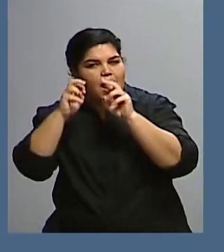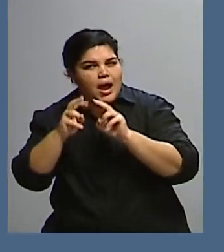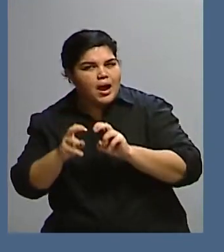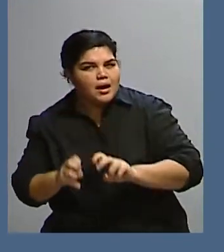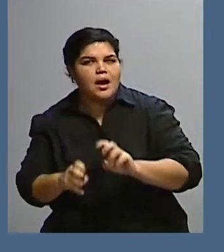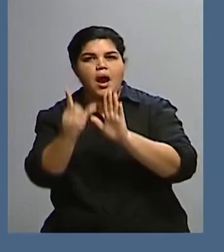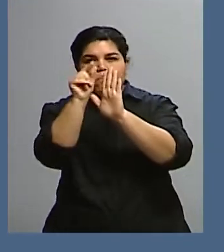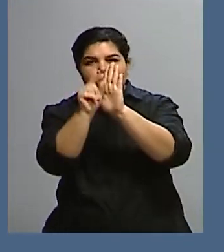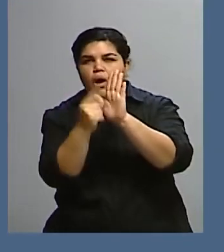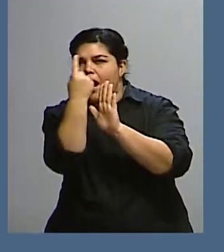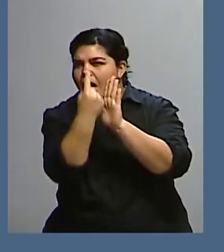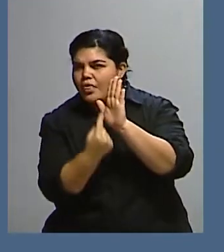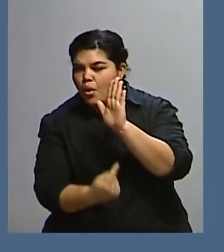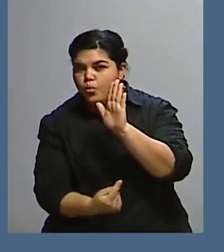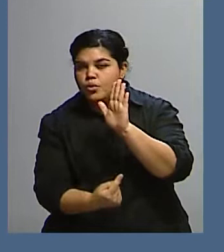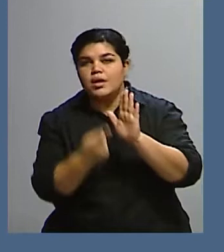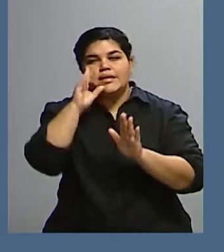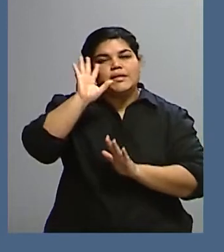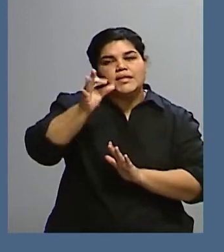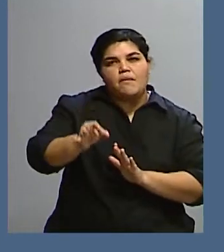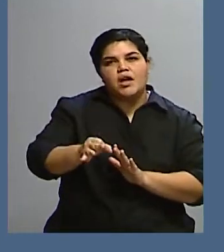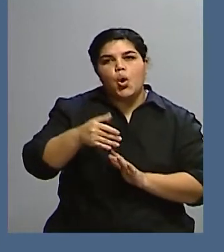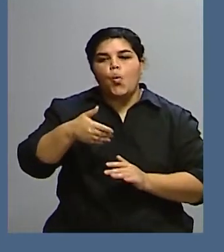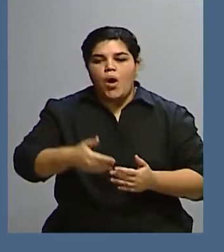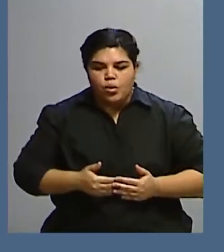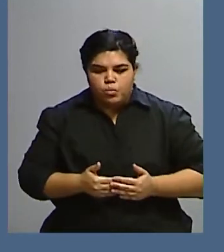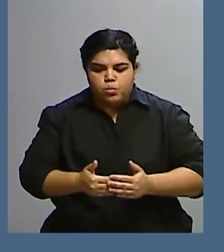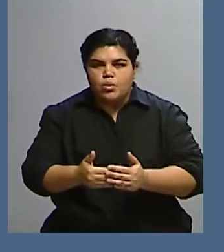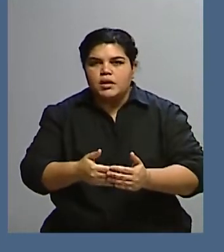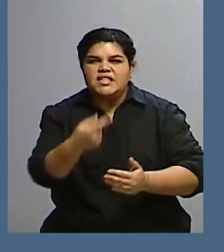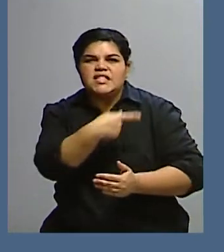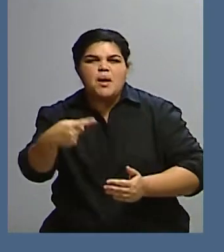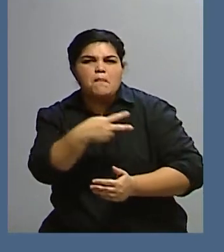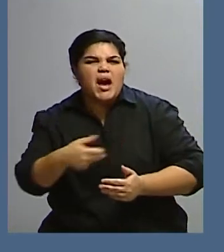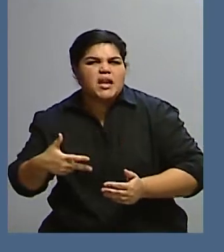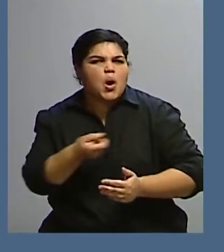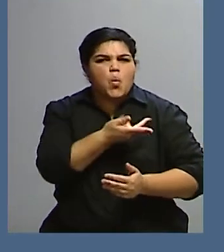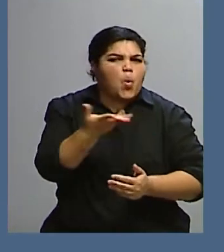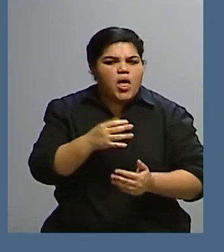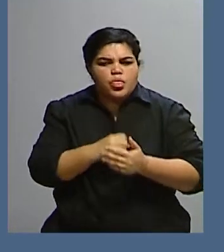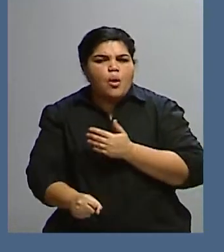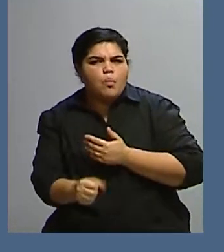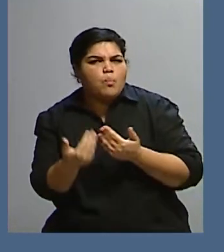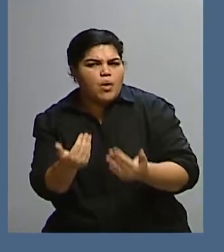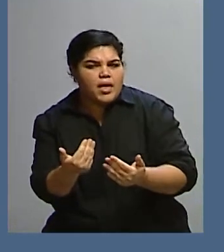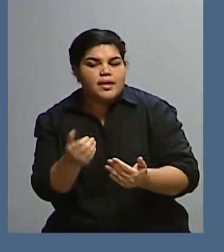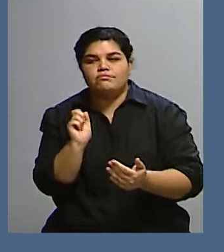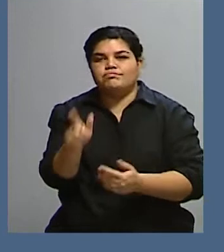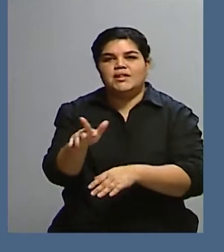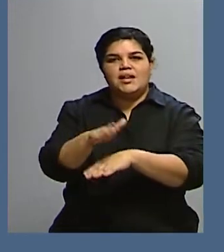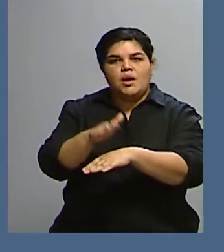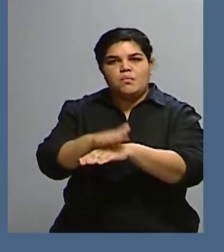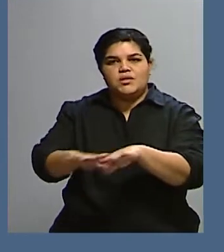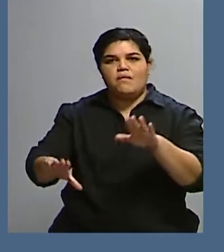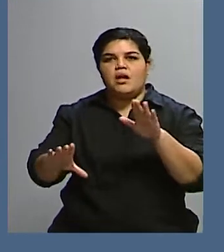también se determine hasta qué semana, ¿no es cierto?, se podrá definir si se puede efectuar